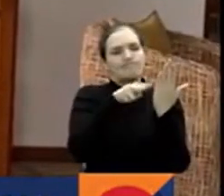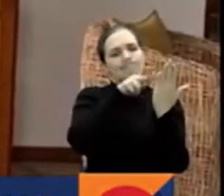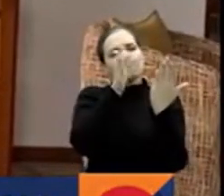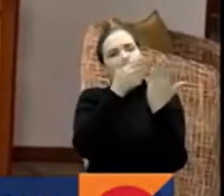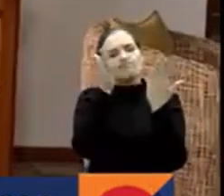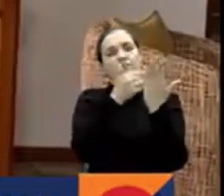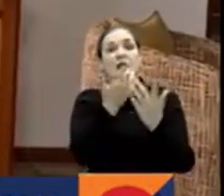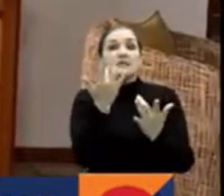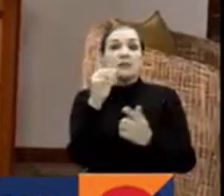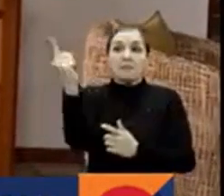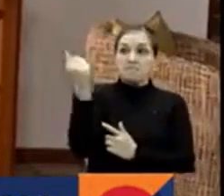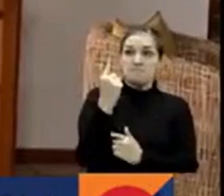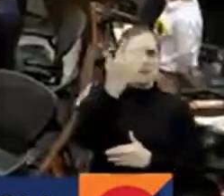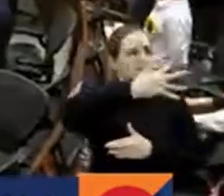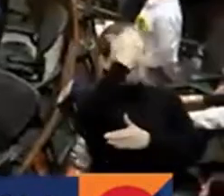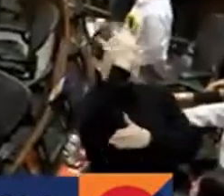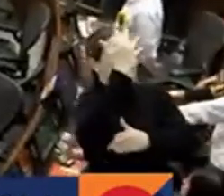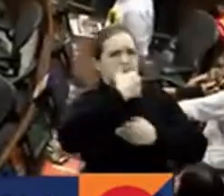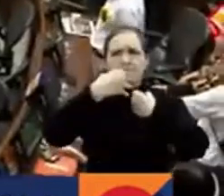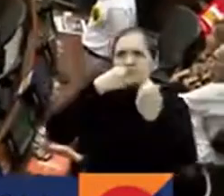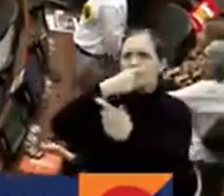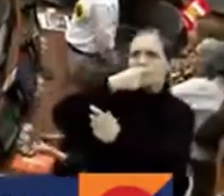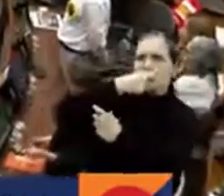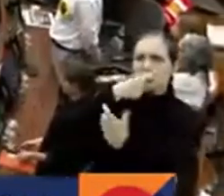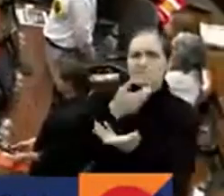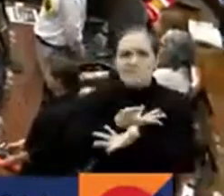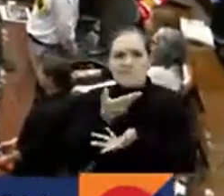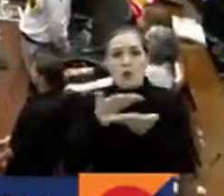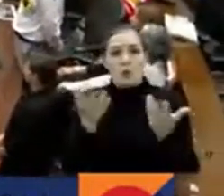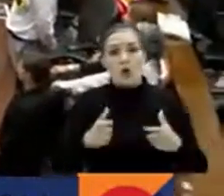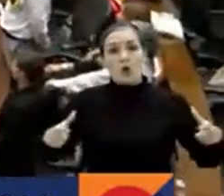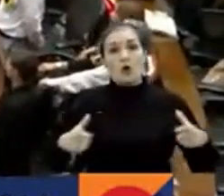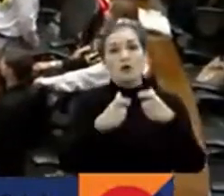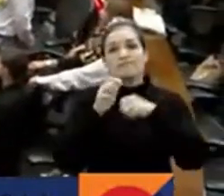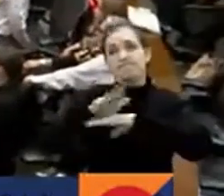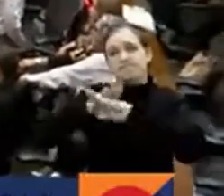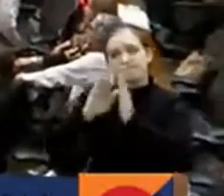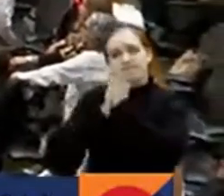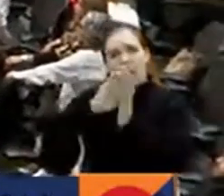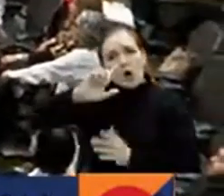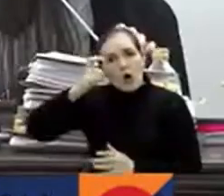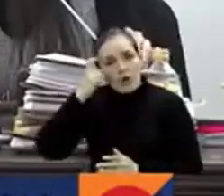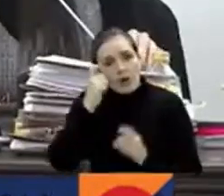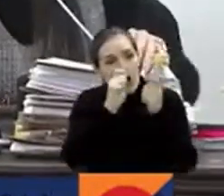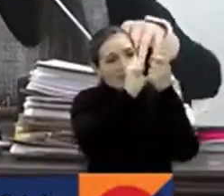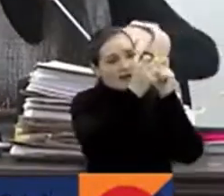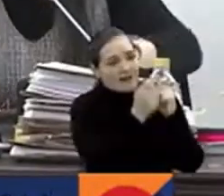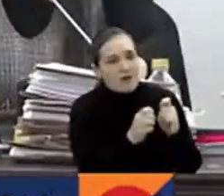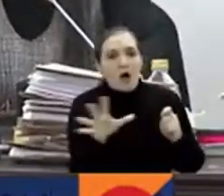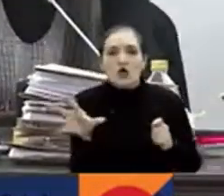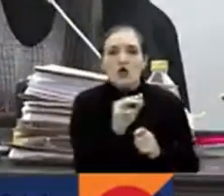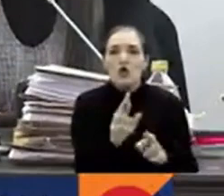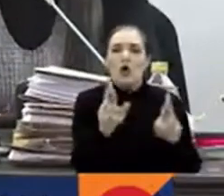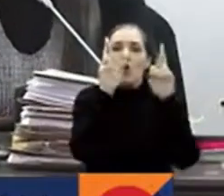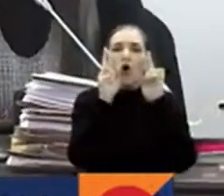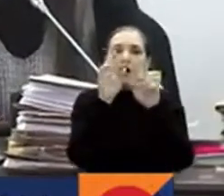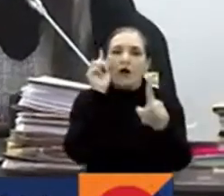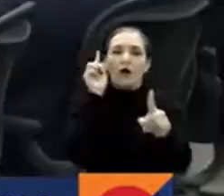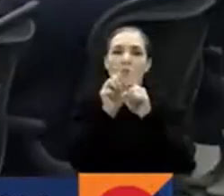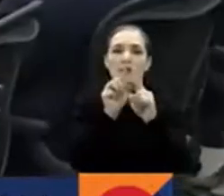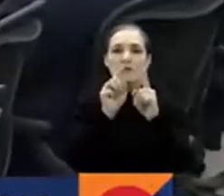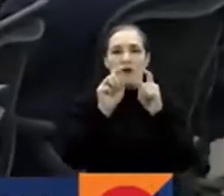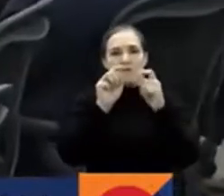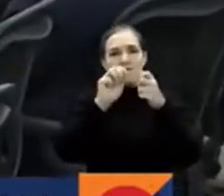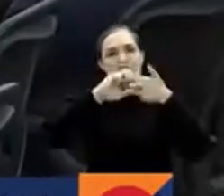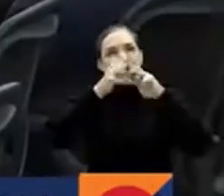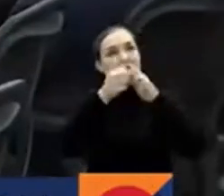ponencia y trabajaremos. Desde el Congreso le piden al gobierno que todas las reformas puedan resolver los problemas estructurales del